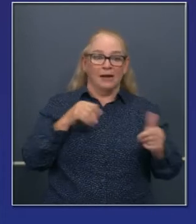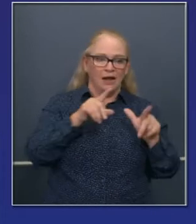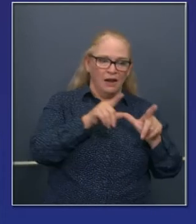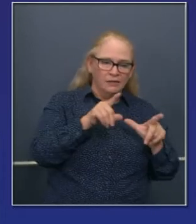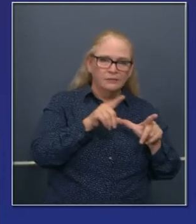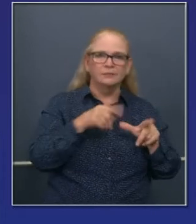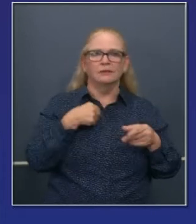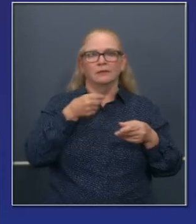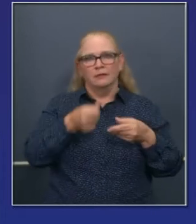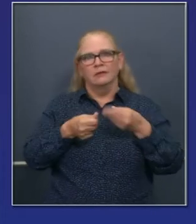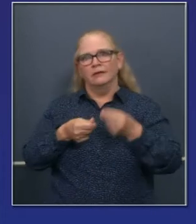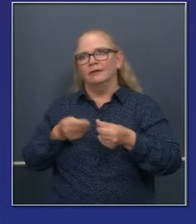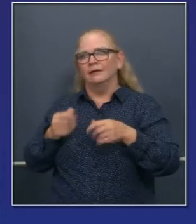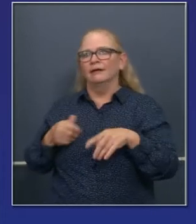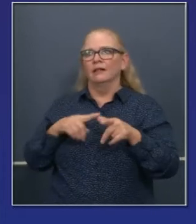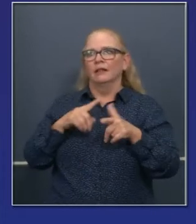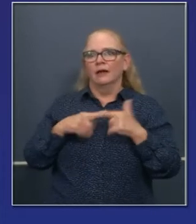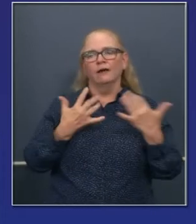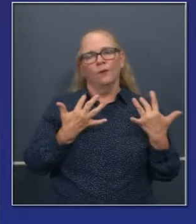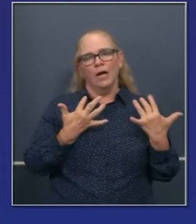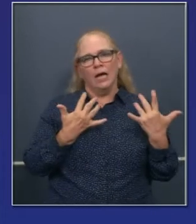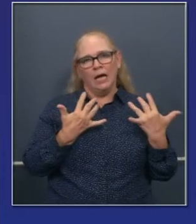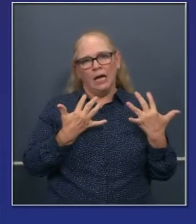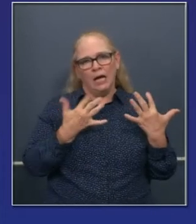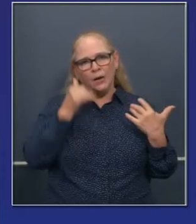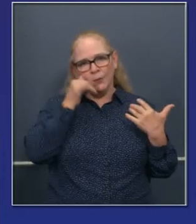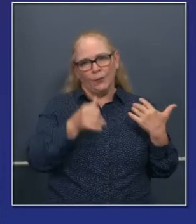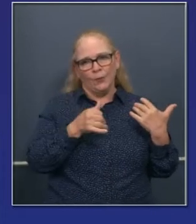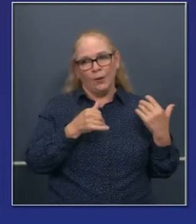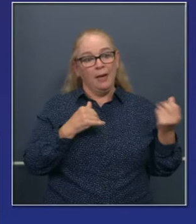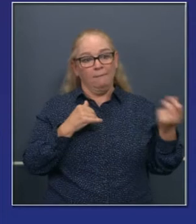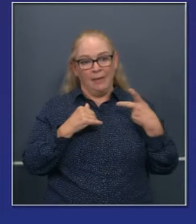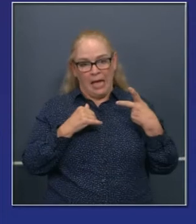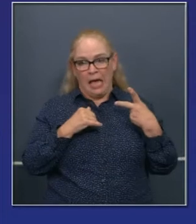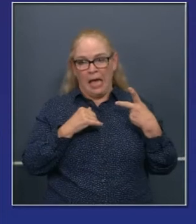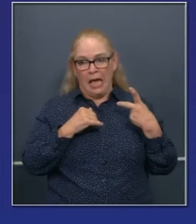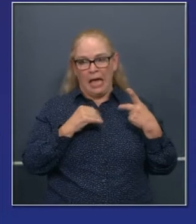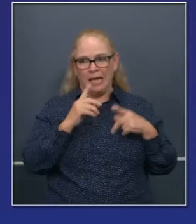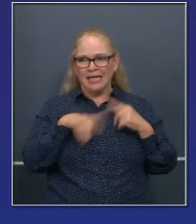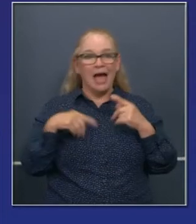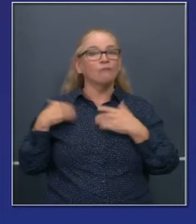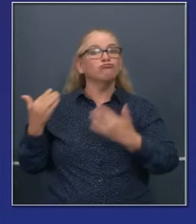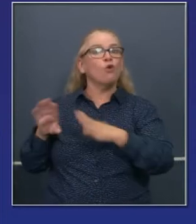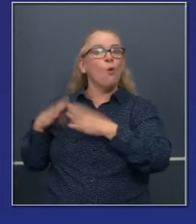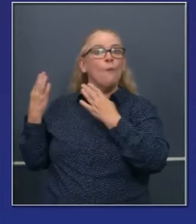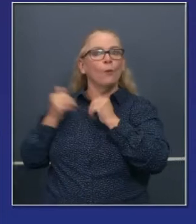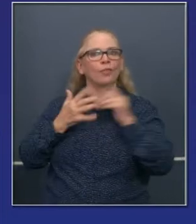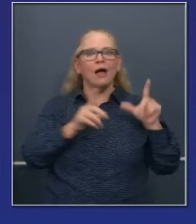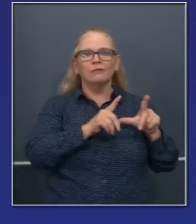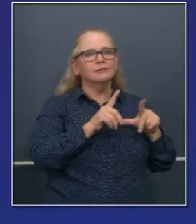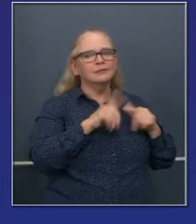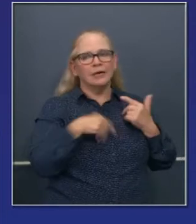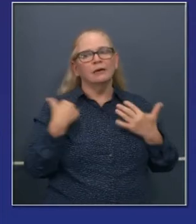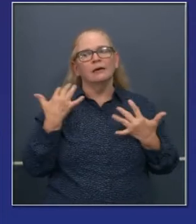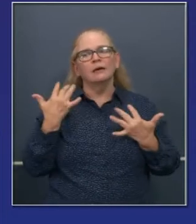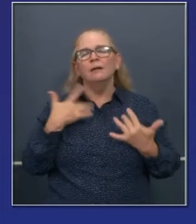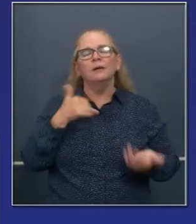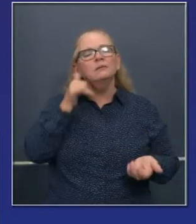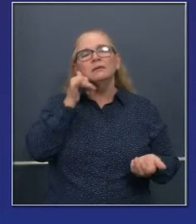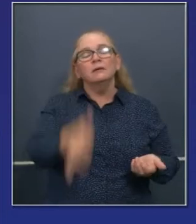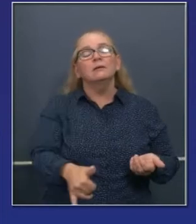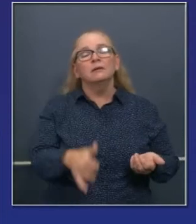para el Estado y tomó semanas conseguir una pequeña y simple licencia, lo cual es absurdo. Y reconozco ahora que tengo esta